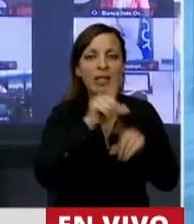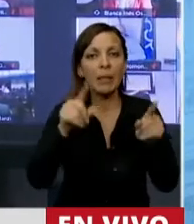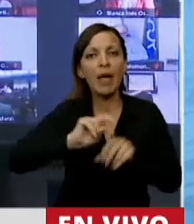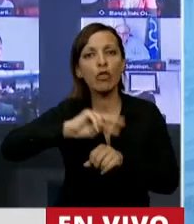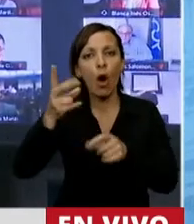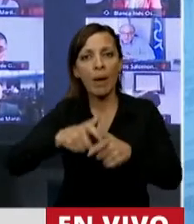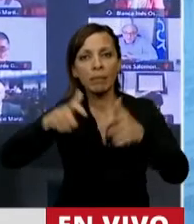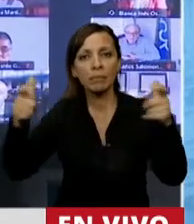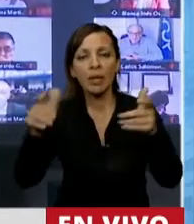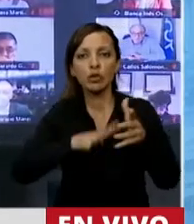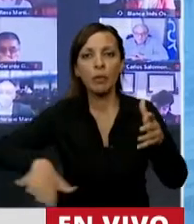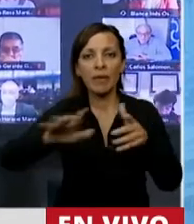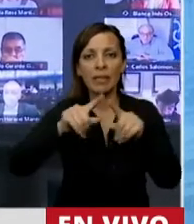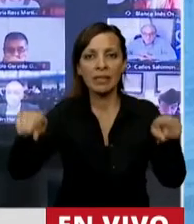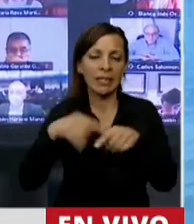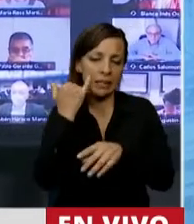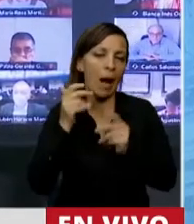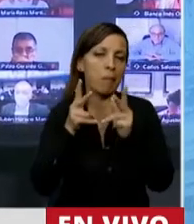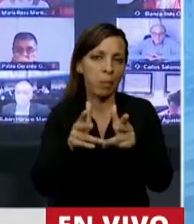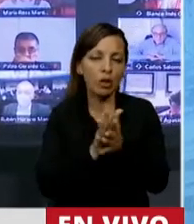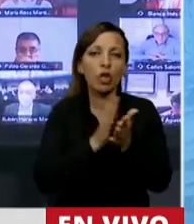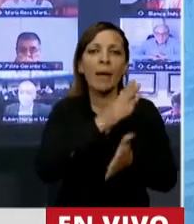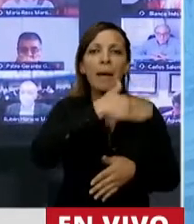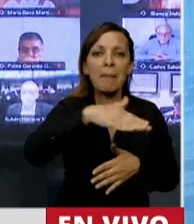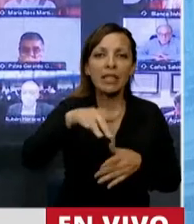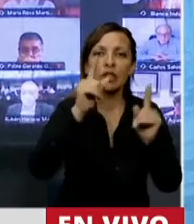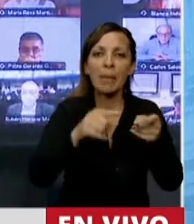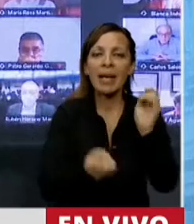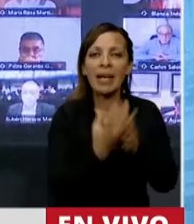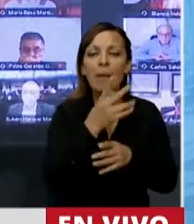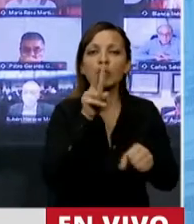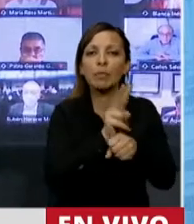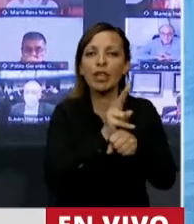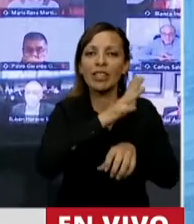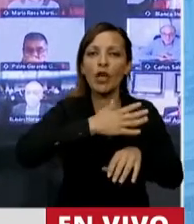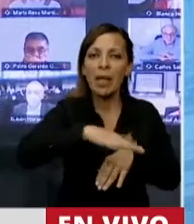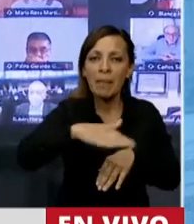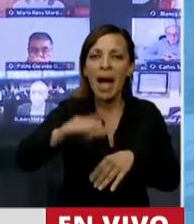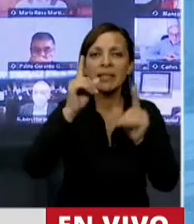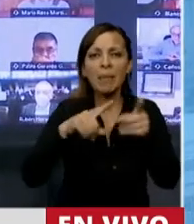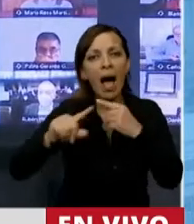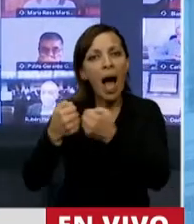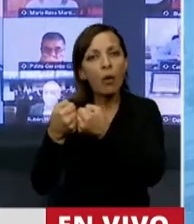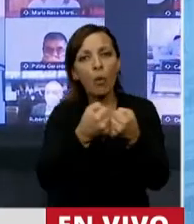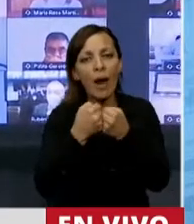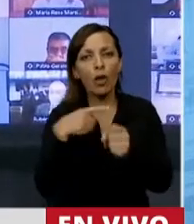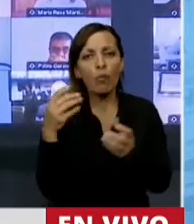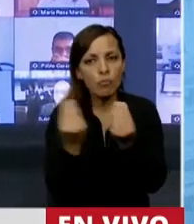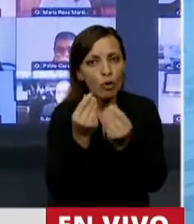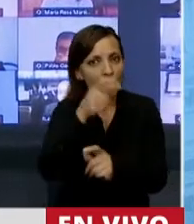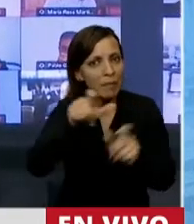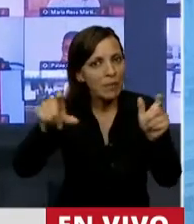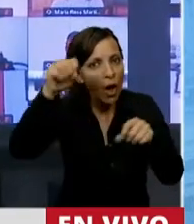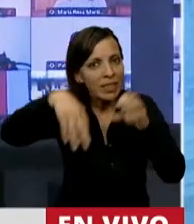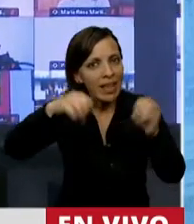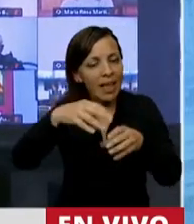Duplicamos también la superficie, bueno, eso yo le dije, de las áreas marítimas también, creamos las áreas marítimas protegidas. Lo buscamos hacer en consenso con muchos de todos de ustedes que hoy